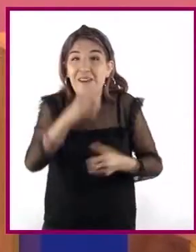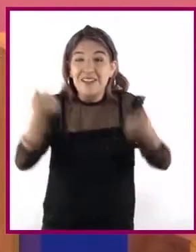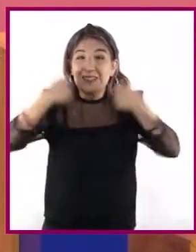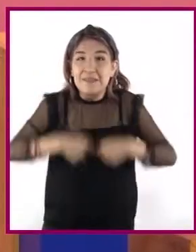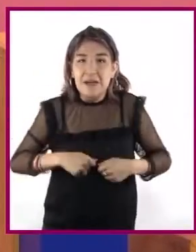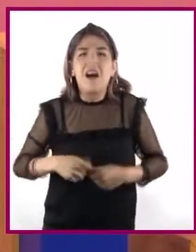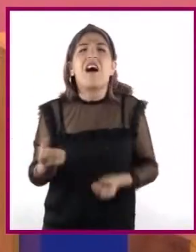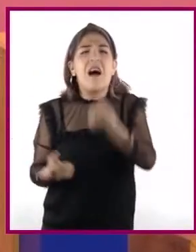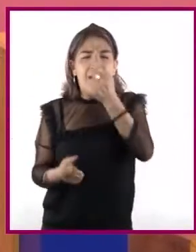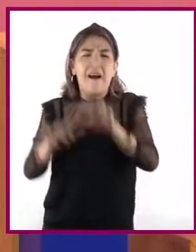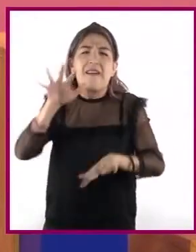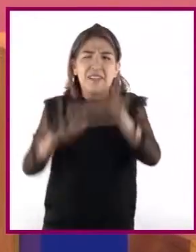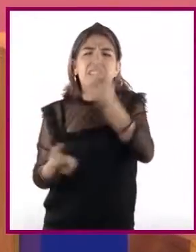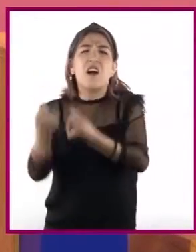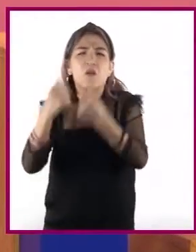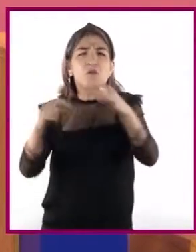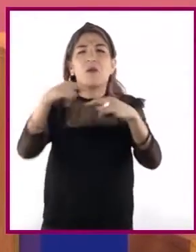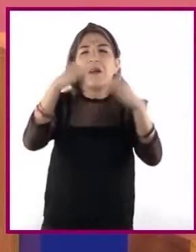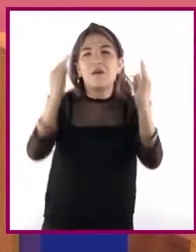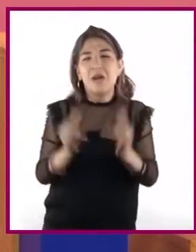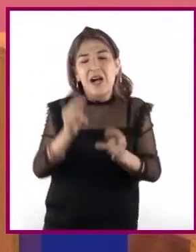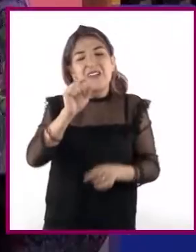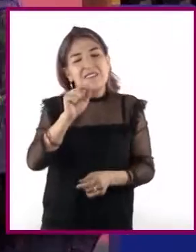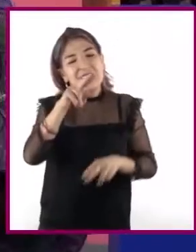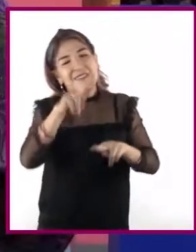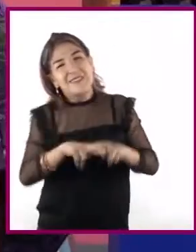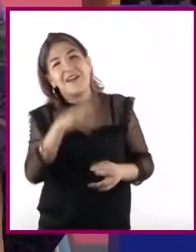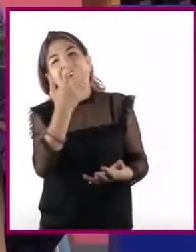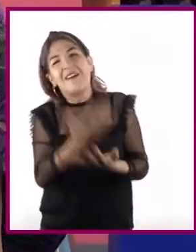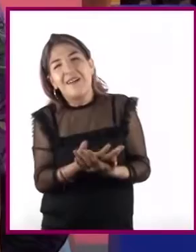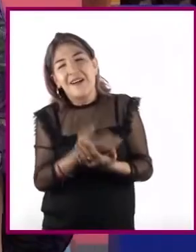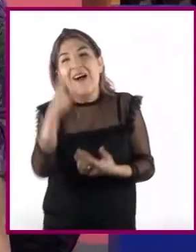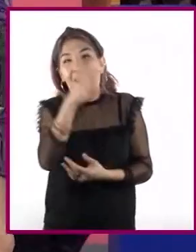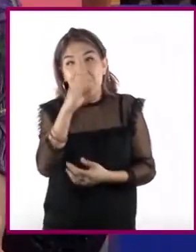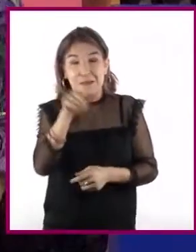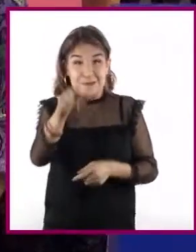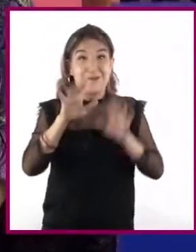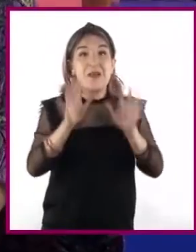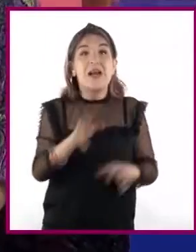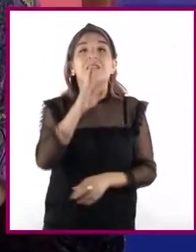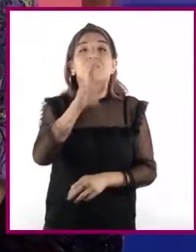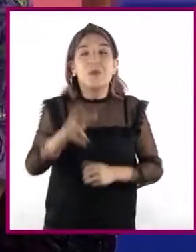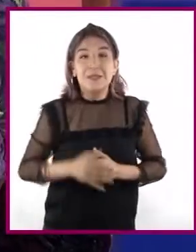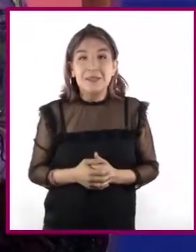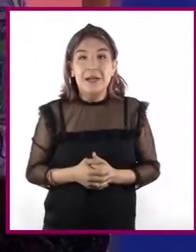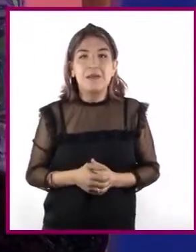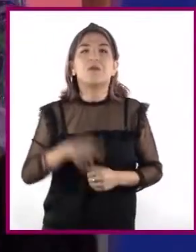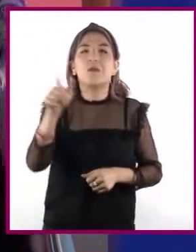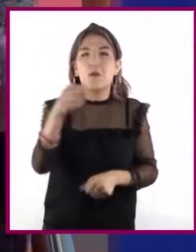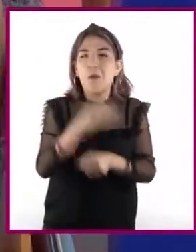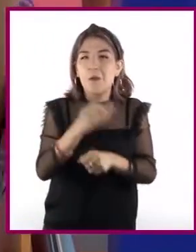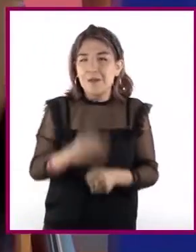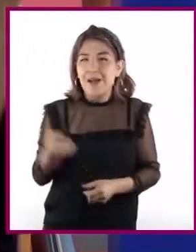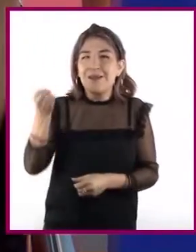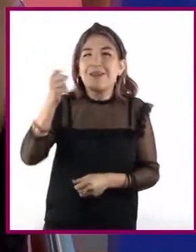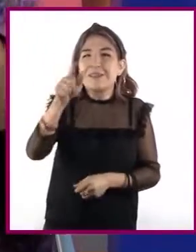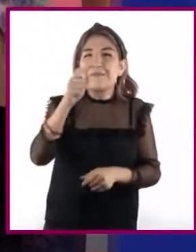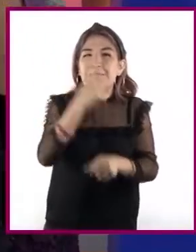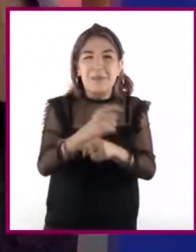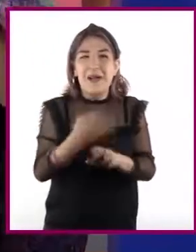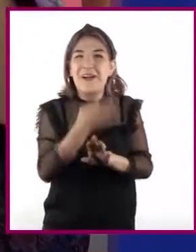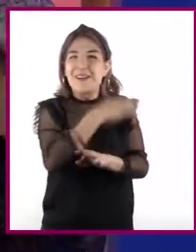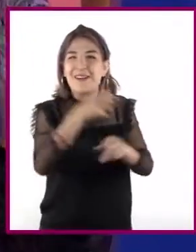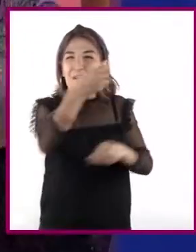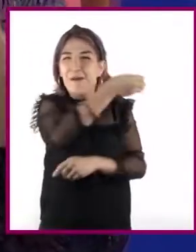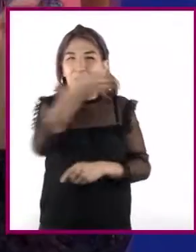campamentos, Fernando descansa y se protege. ¿Lo tienen? Sabemos que con la ayuda que les dimos en la primera oración,